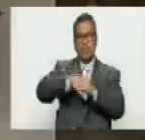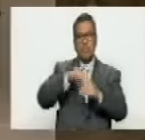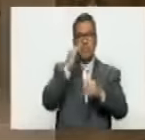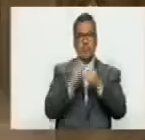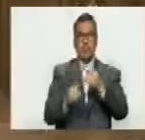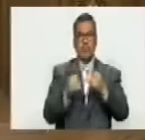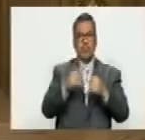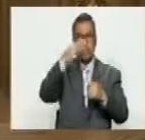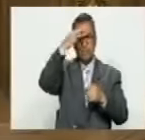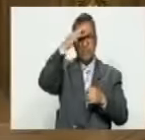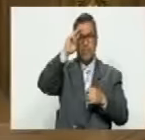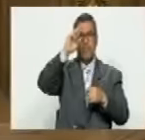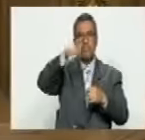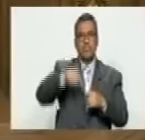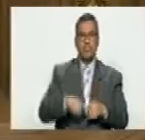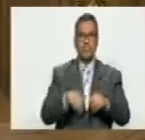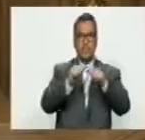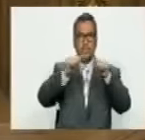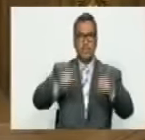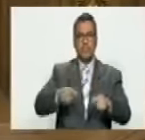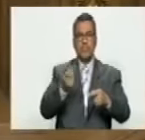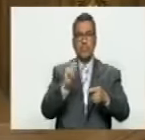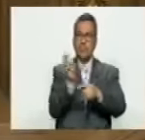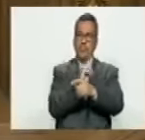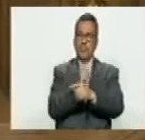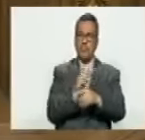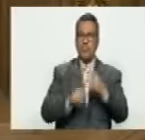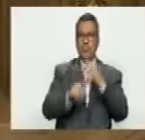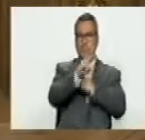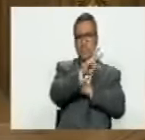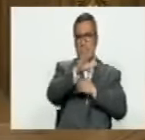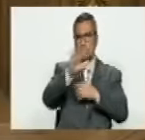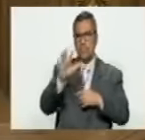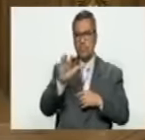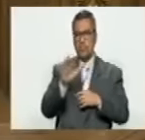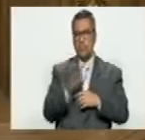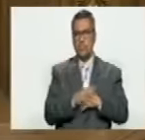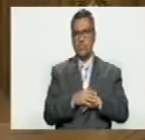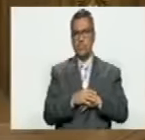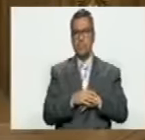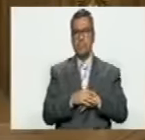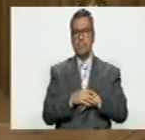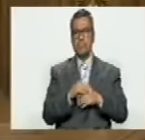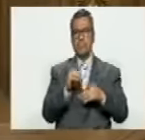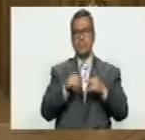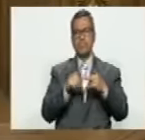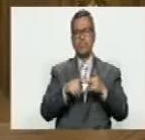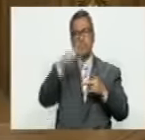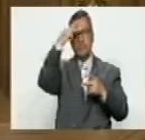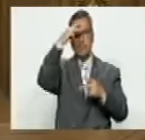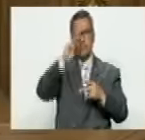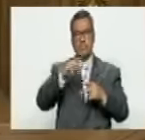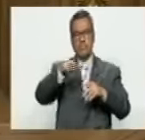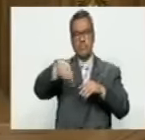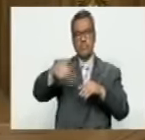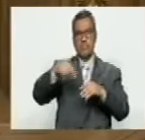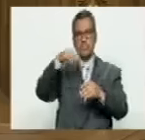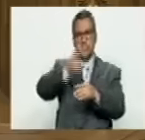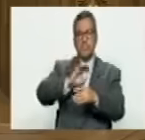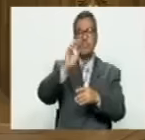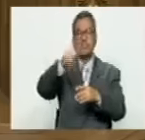el último en México un sistema de conteo rápido del instituto del equivalente mexicano al Consejo Nacional Electoral